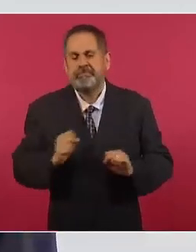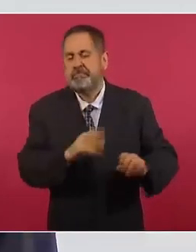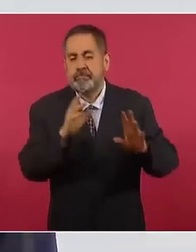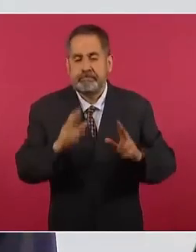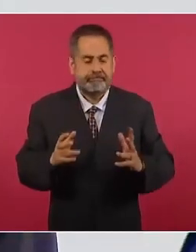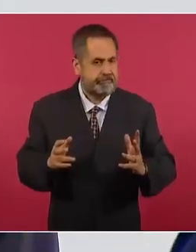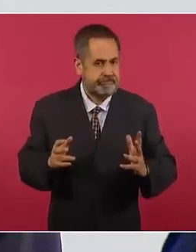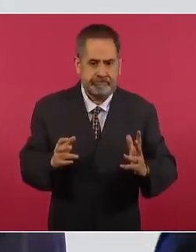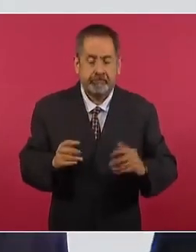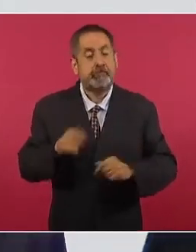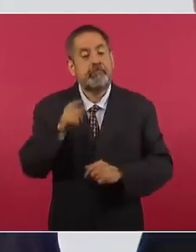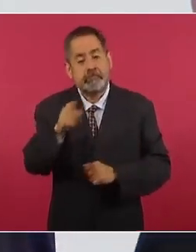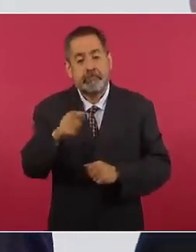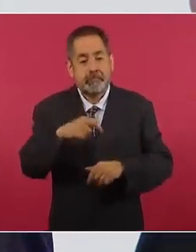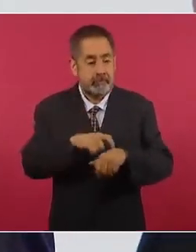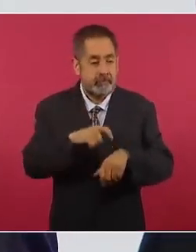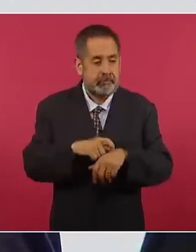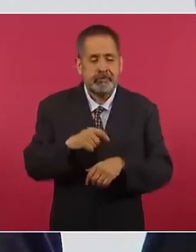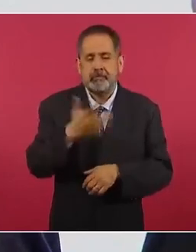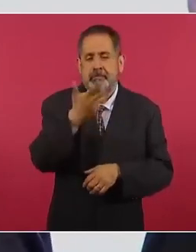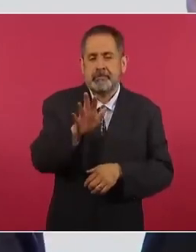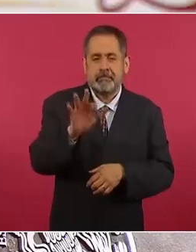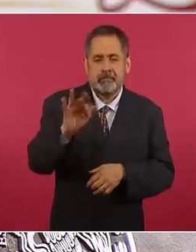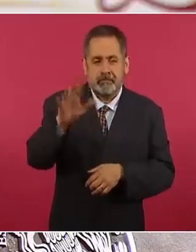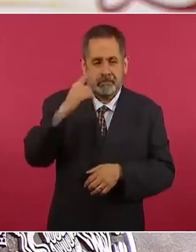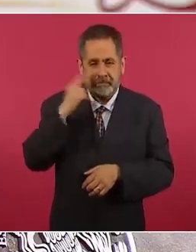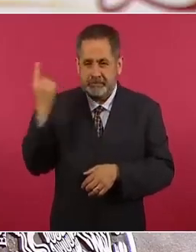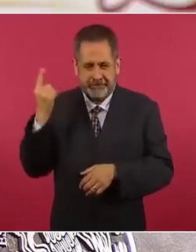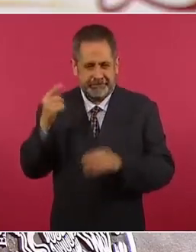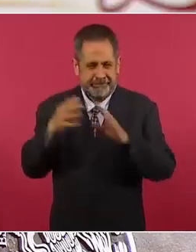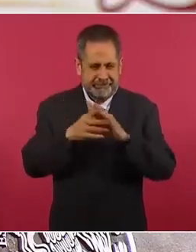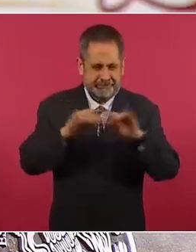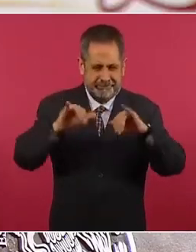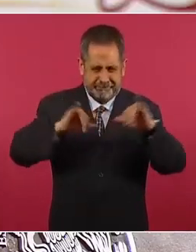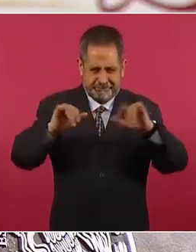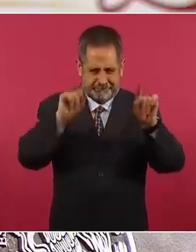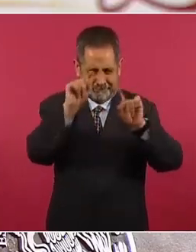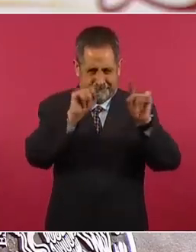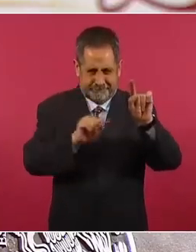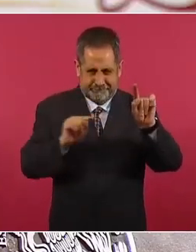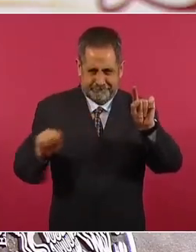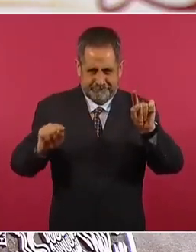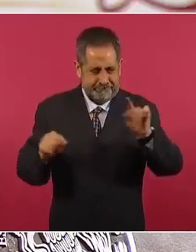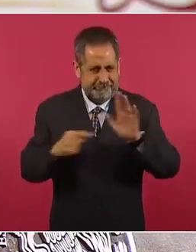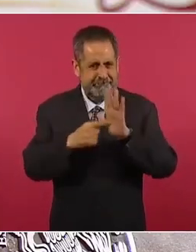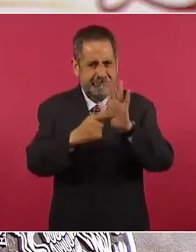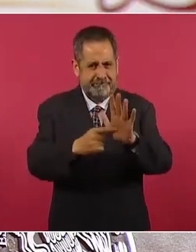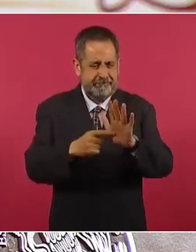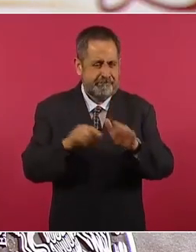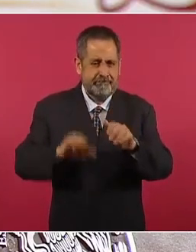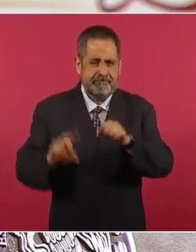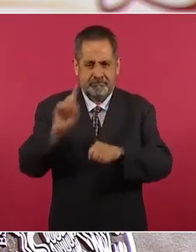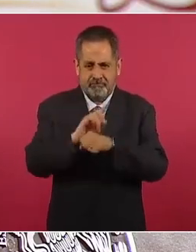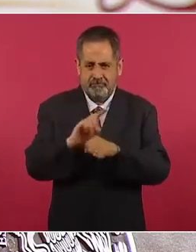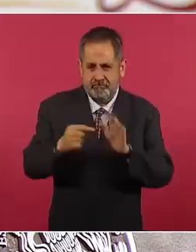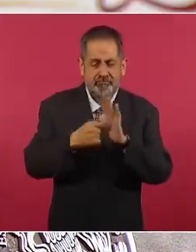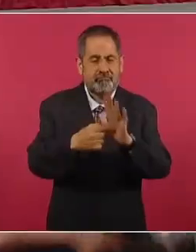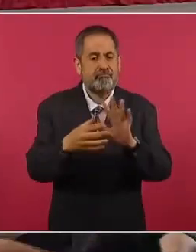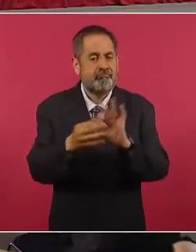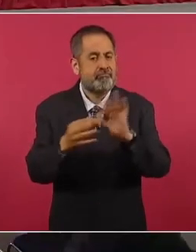filo de las 22.45 horas, como vieron ustedes en todos los diagramas que les presentamos el día de hoy,